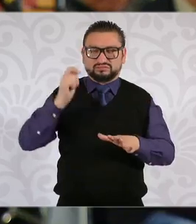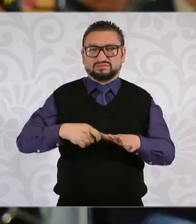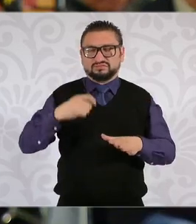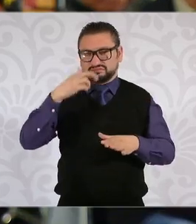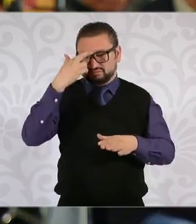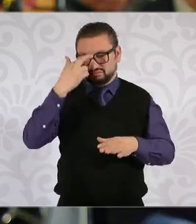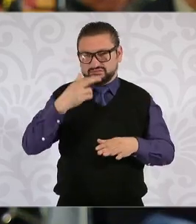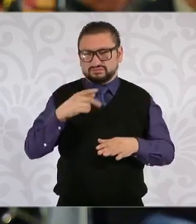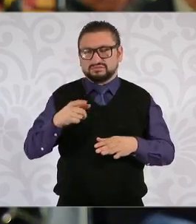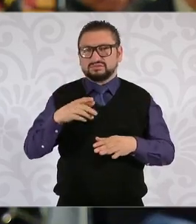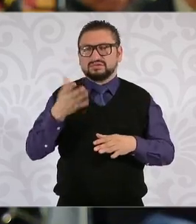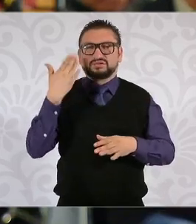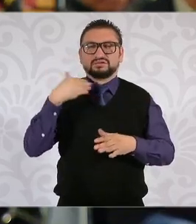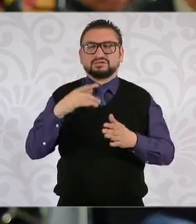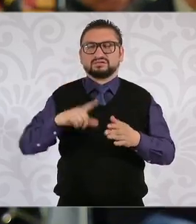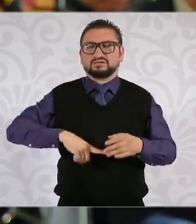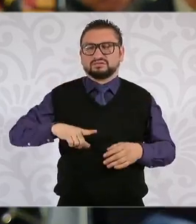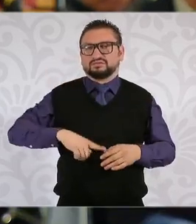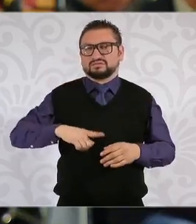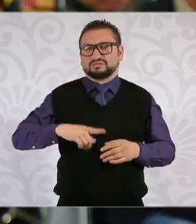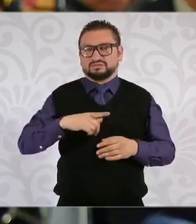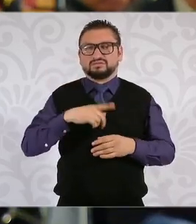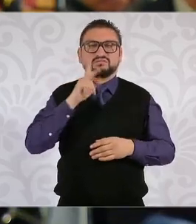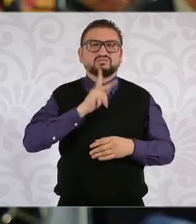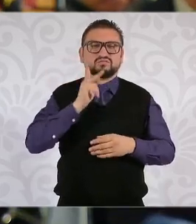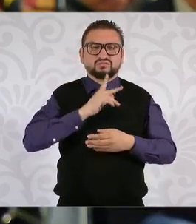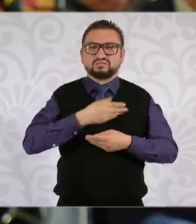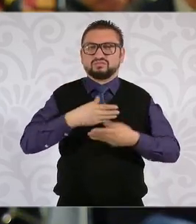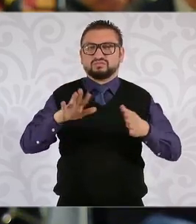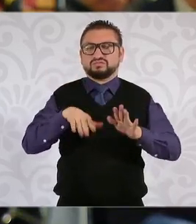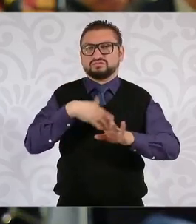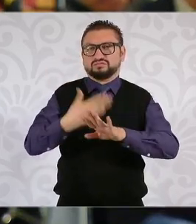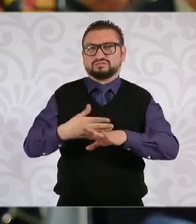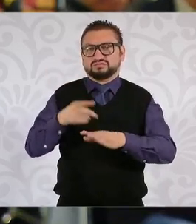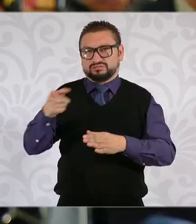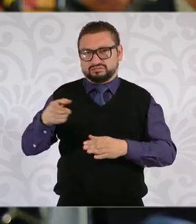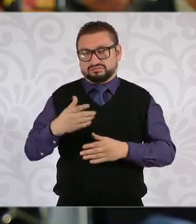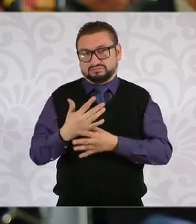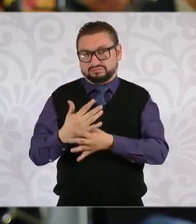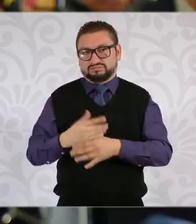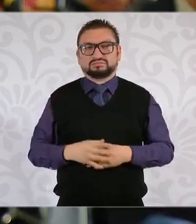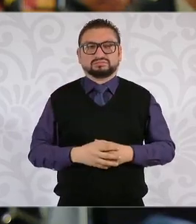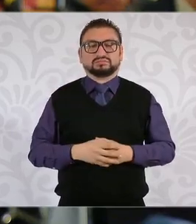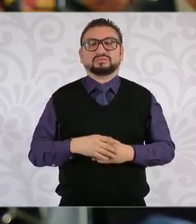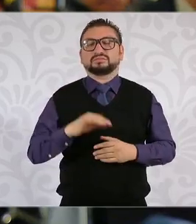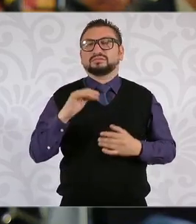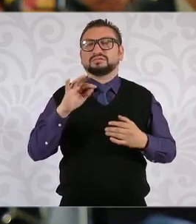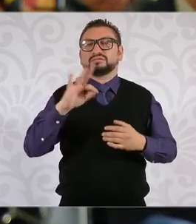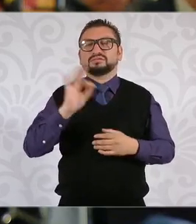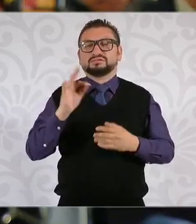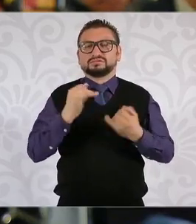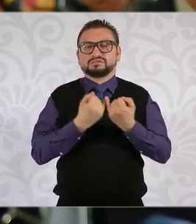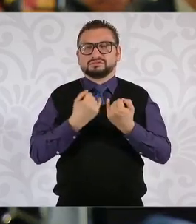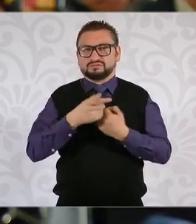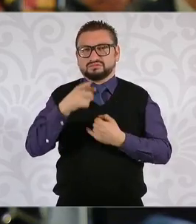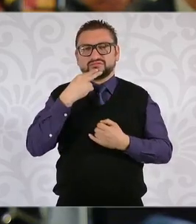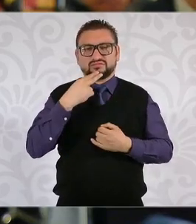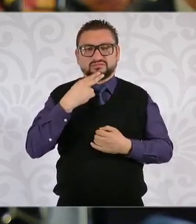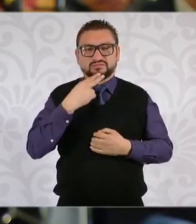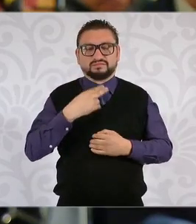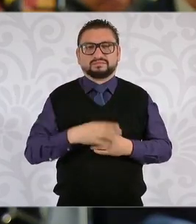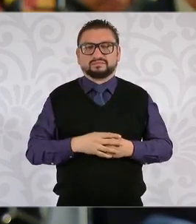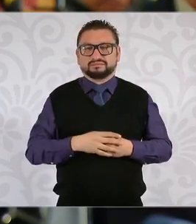desde el gobierno se enviaron pruebas falsas en su contra, que además se utilizó el